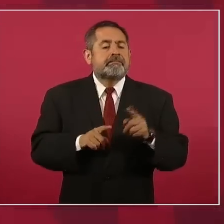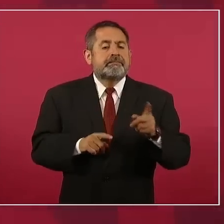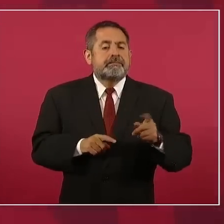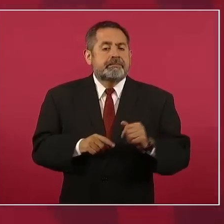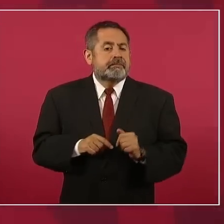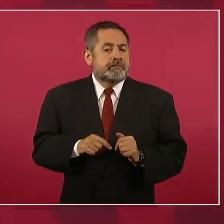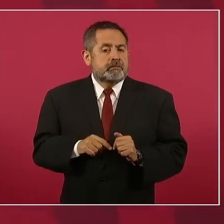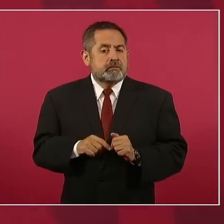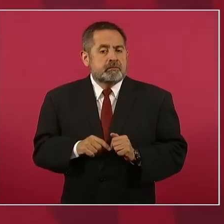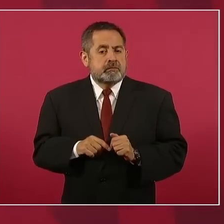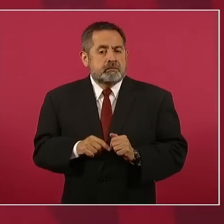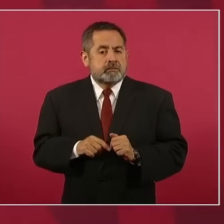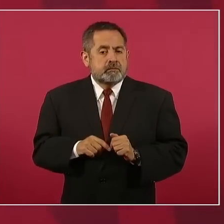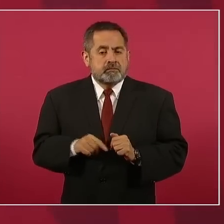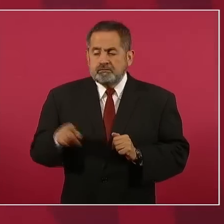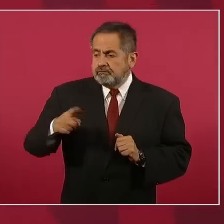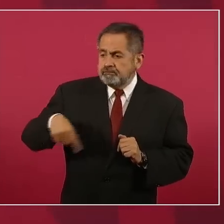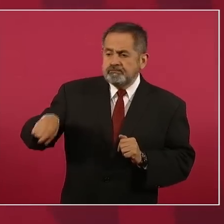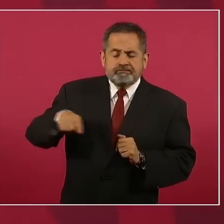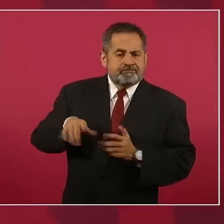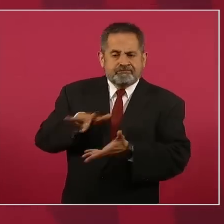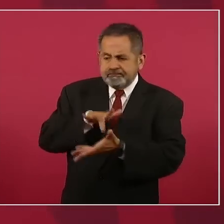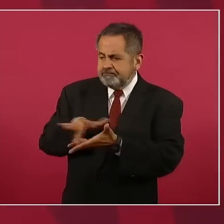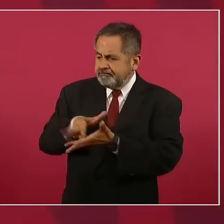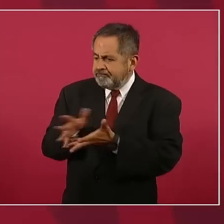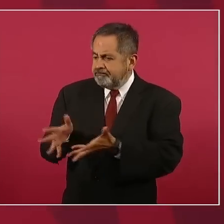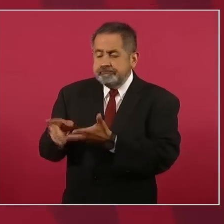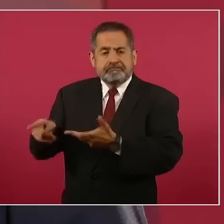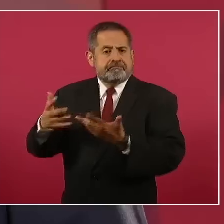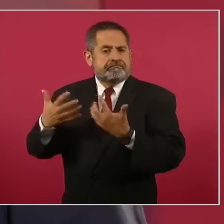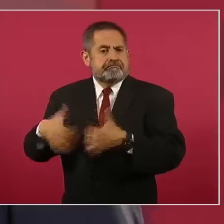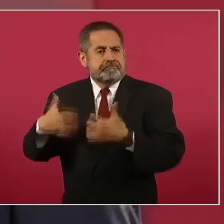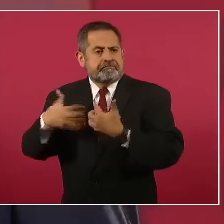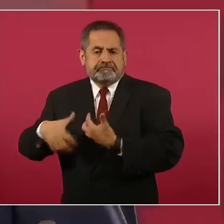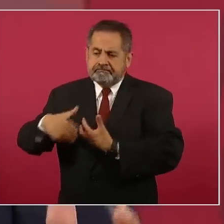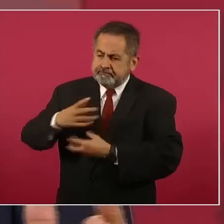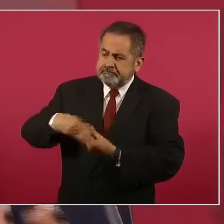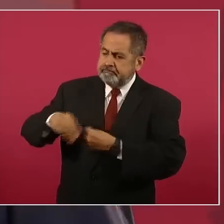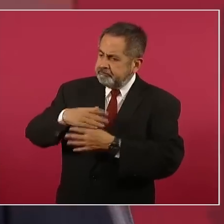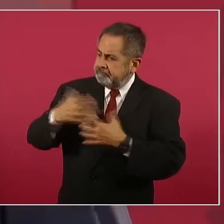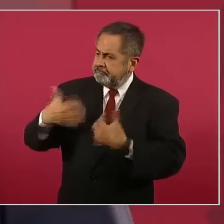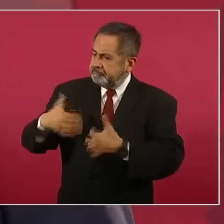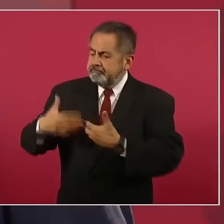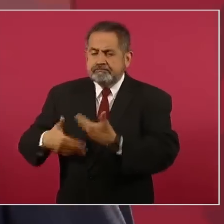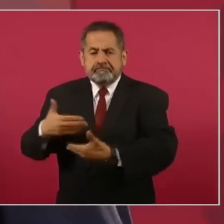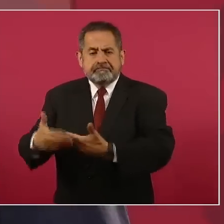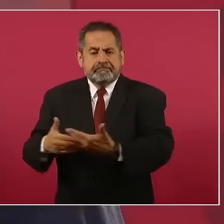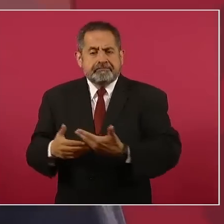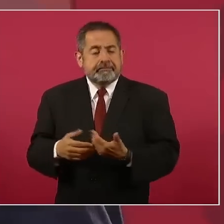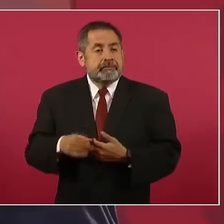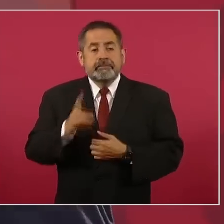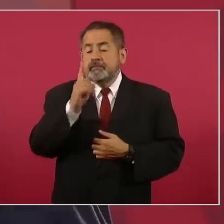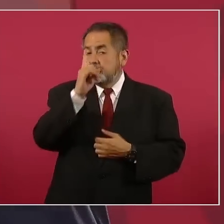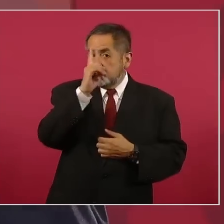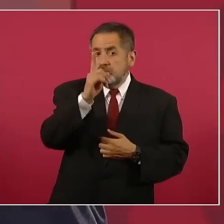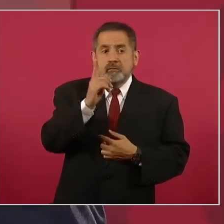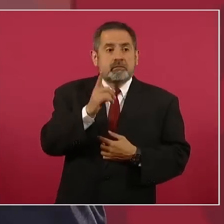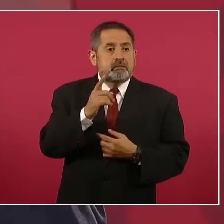las actividades productivas, el de unirnos